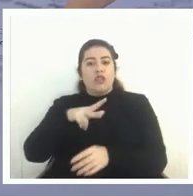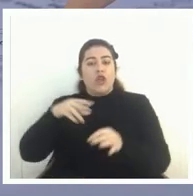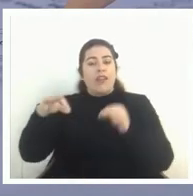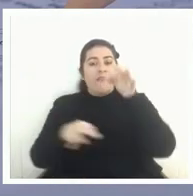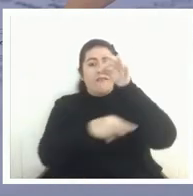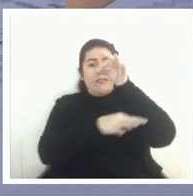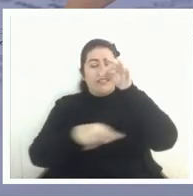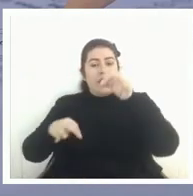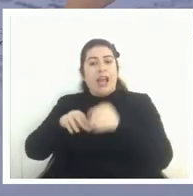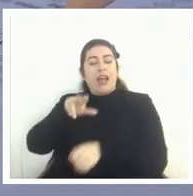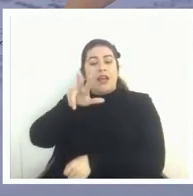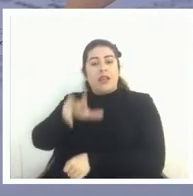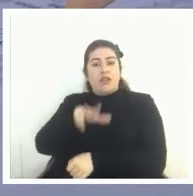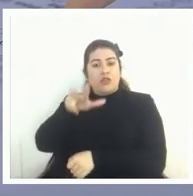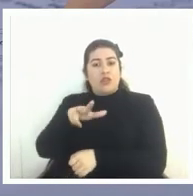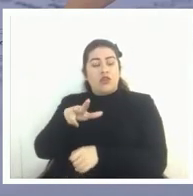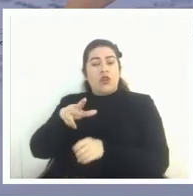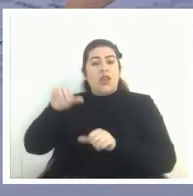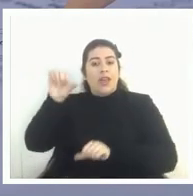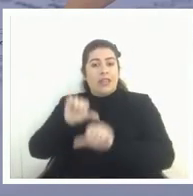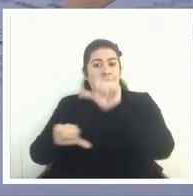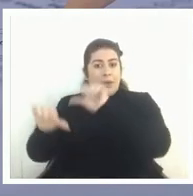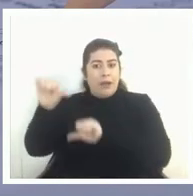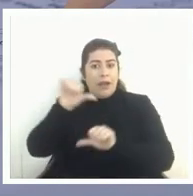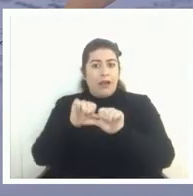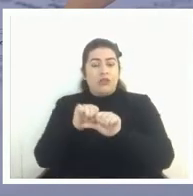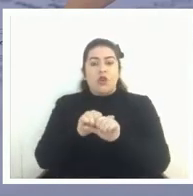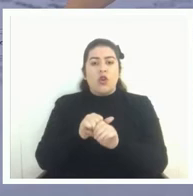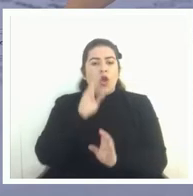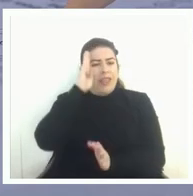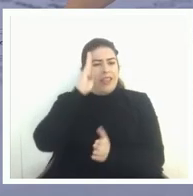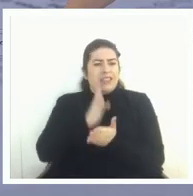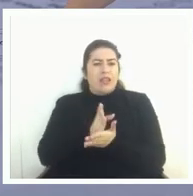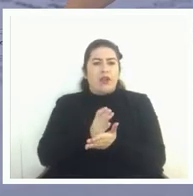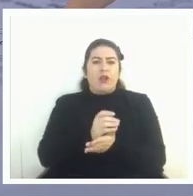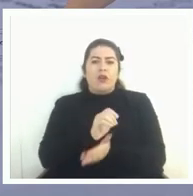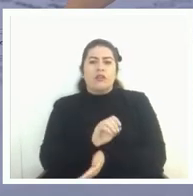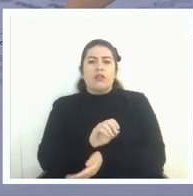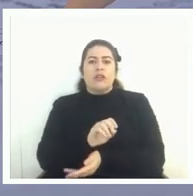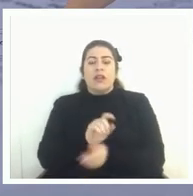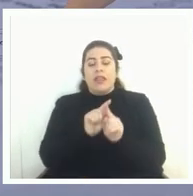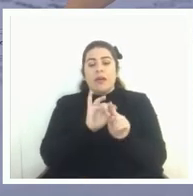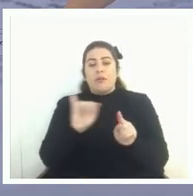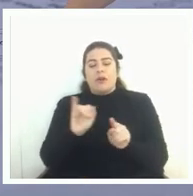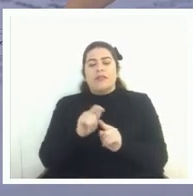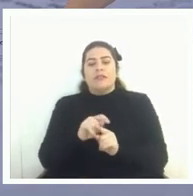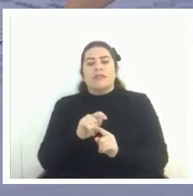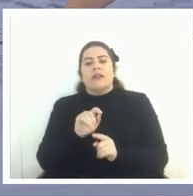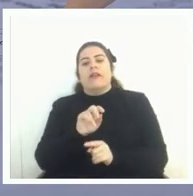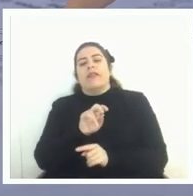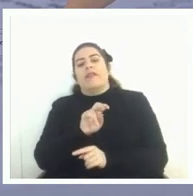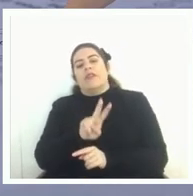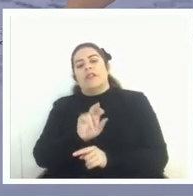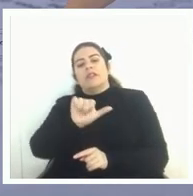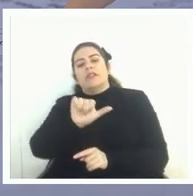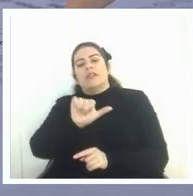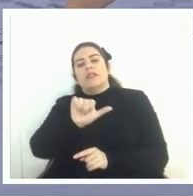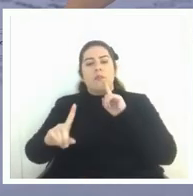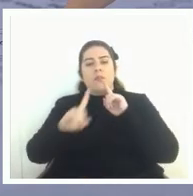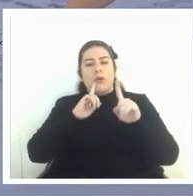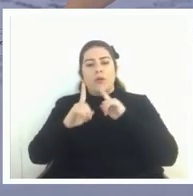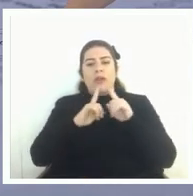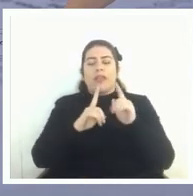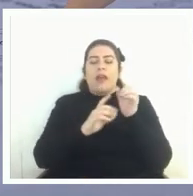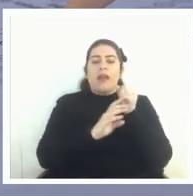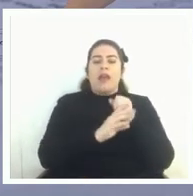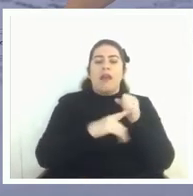un módulo electivo que los estudiantes pueden decidir que tiene 26 preguntas si serán de biología física o química y se